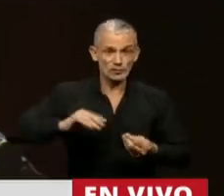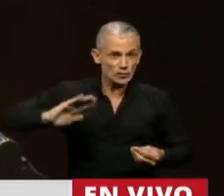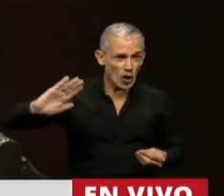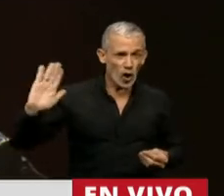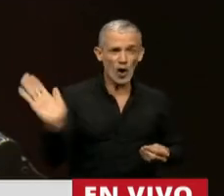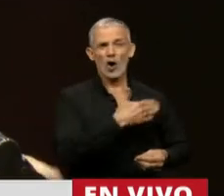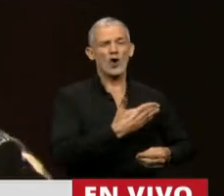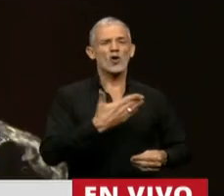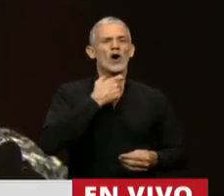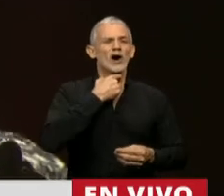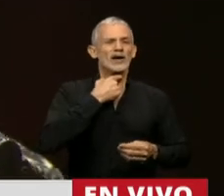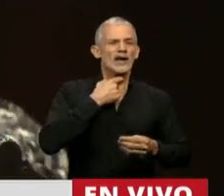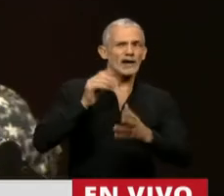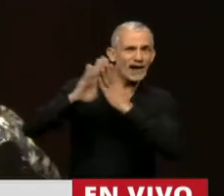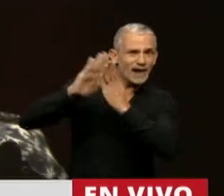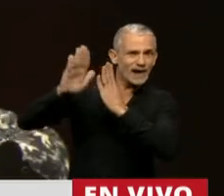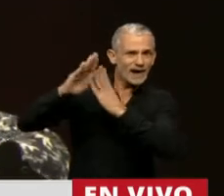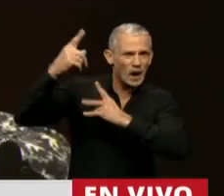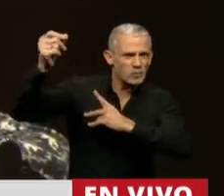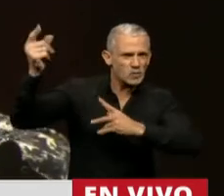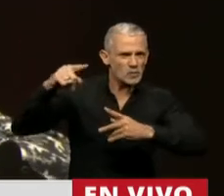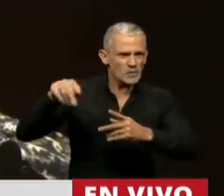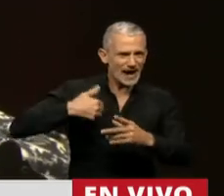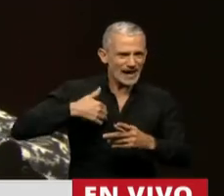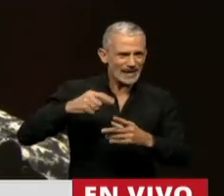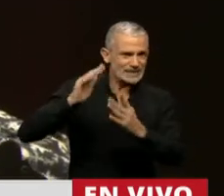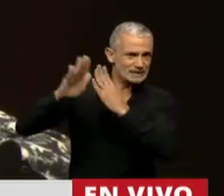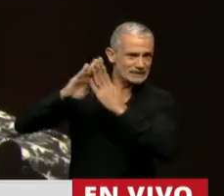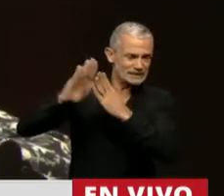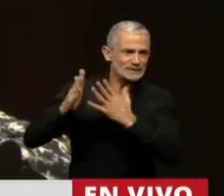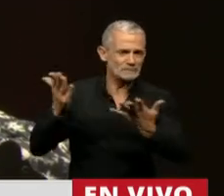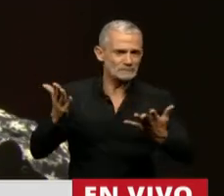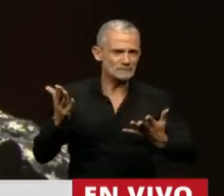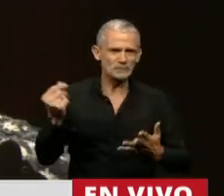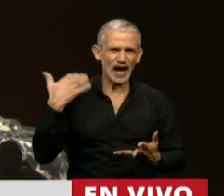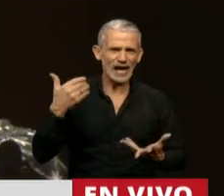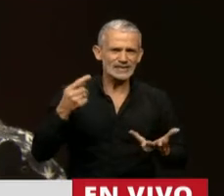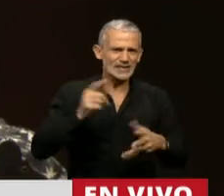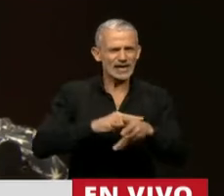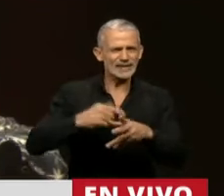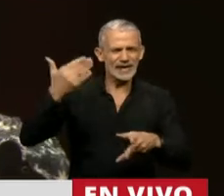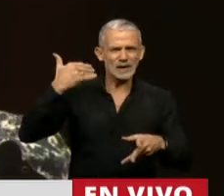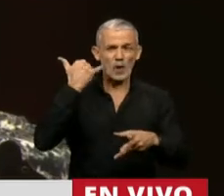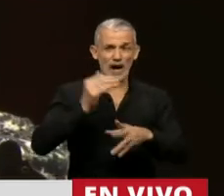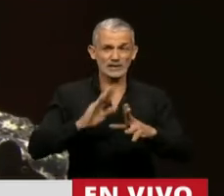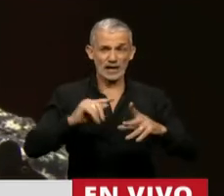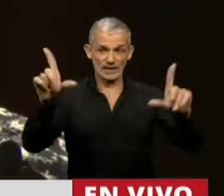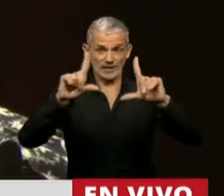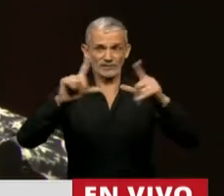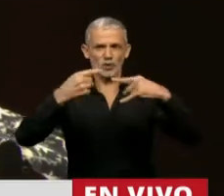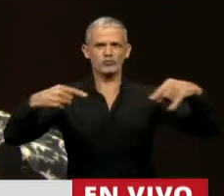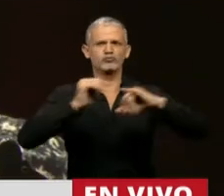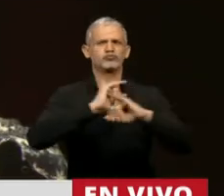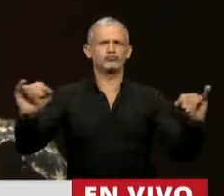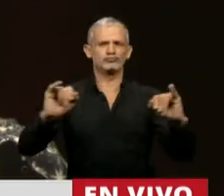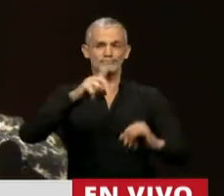el mundo quiere irse o se está yendo del país, y es algo que se está tratando de instalar hace un tiempo ya en los medios. Y